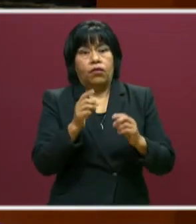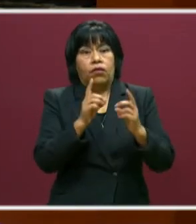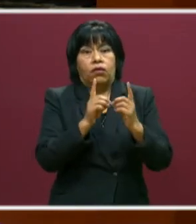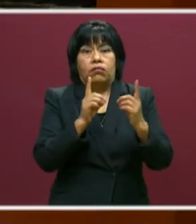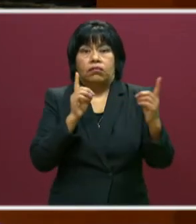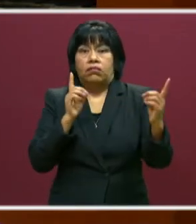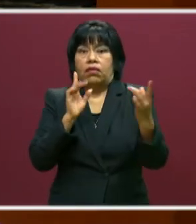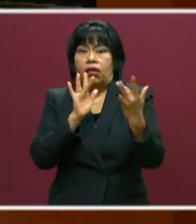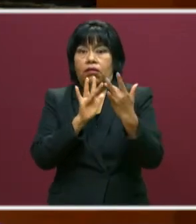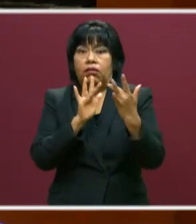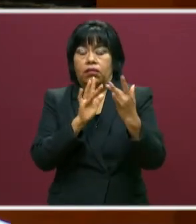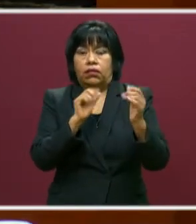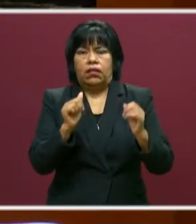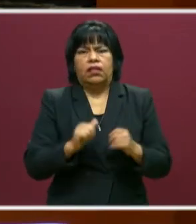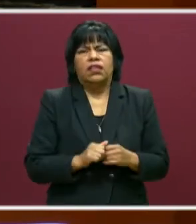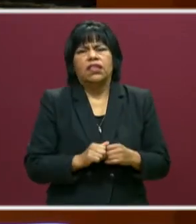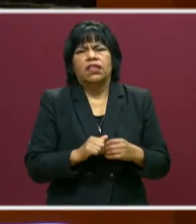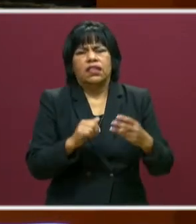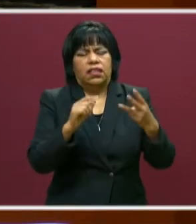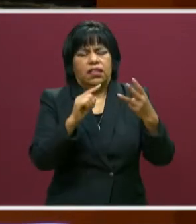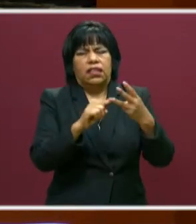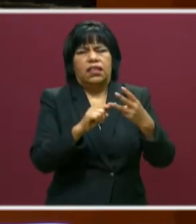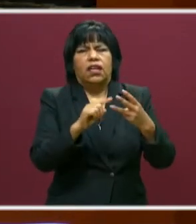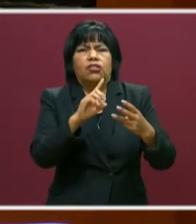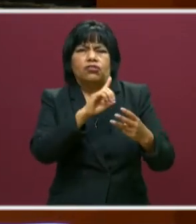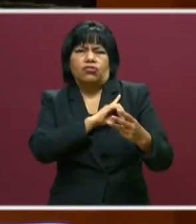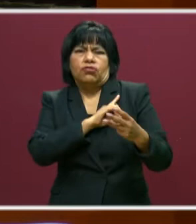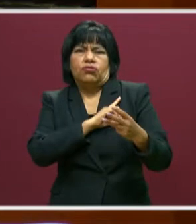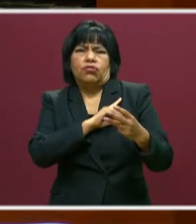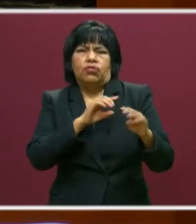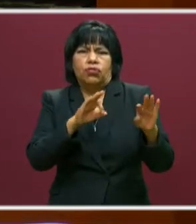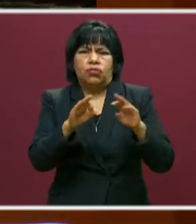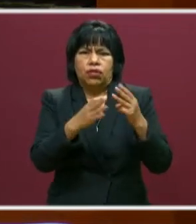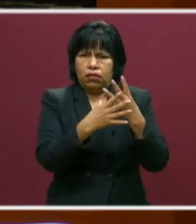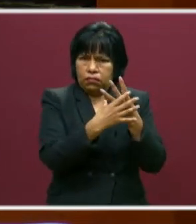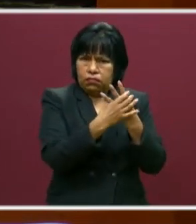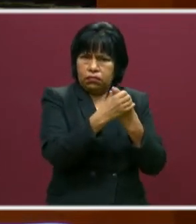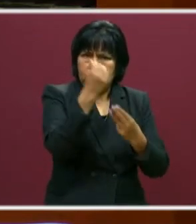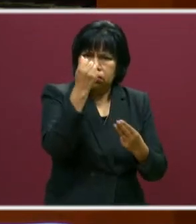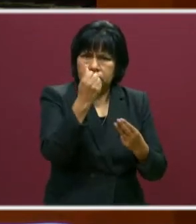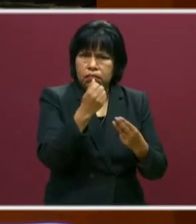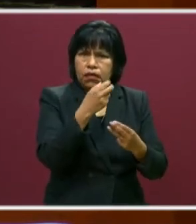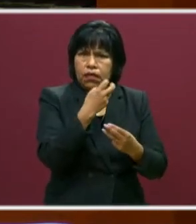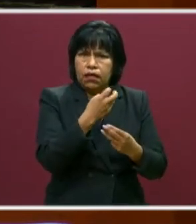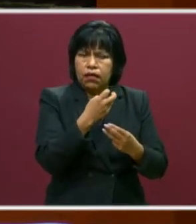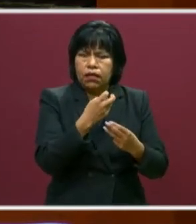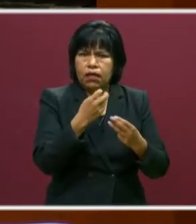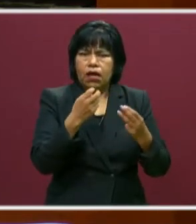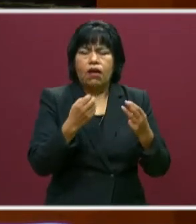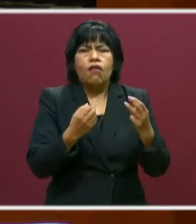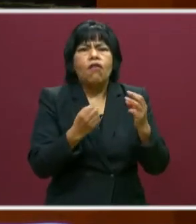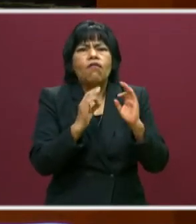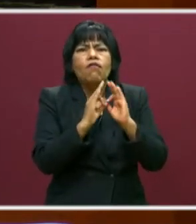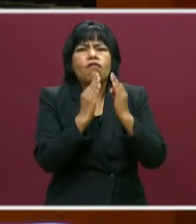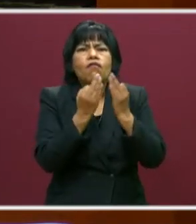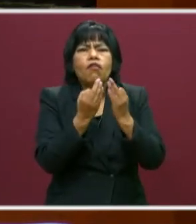modos. Entonces, esto nos lleva a una forma de renovar la enseñanza.